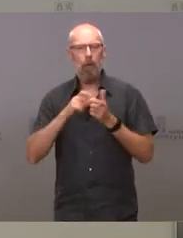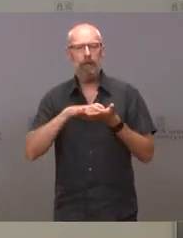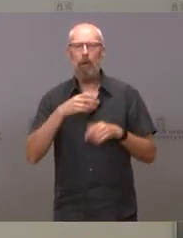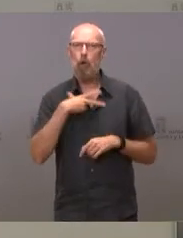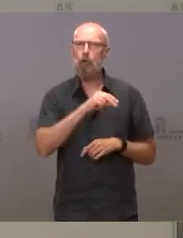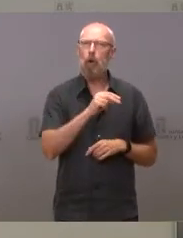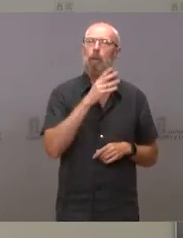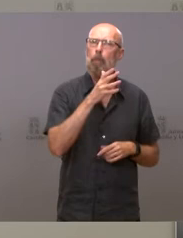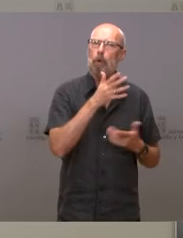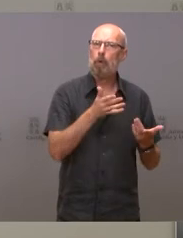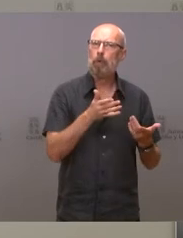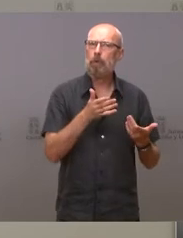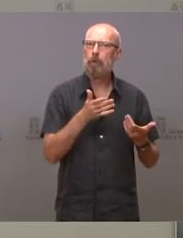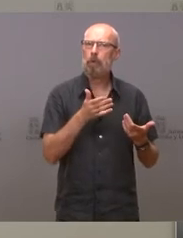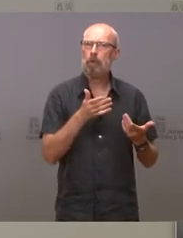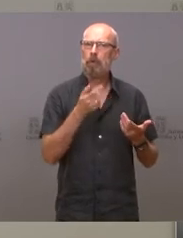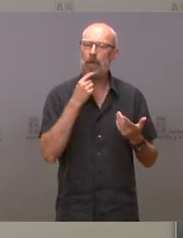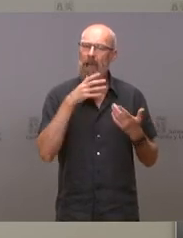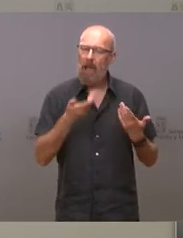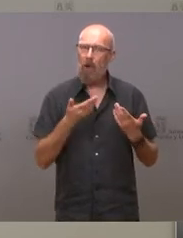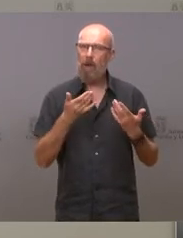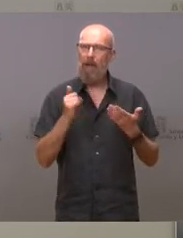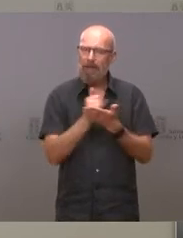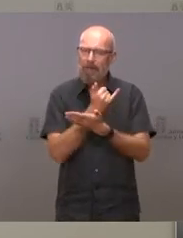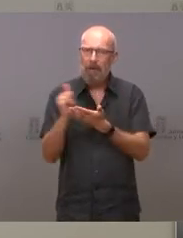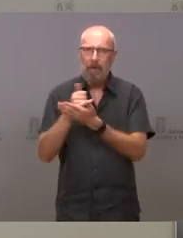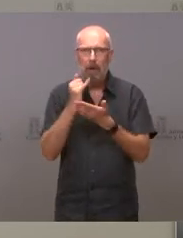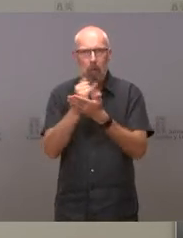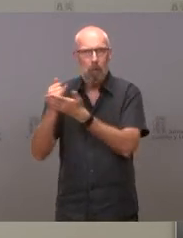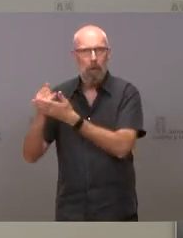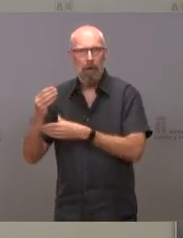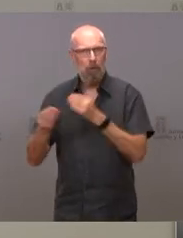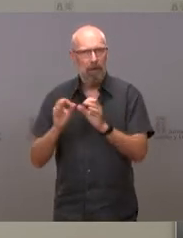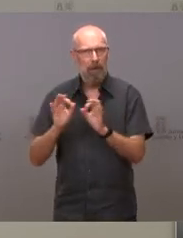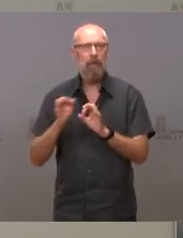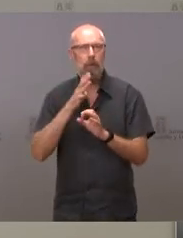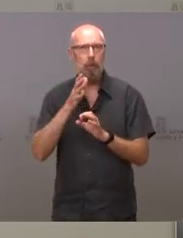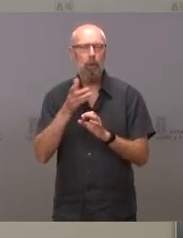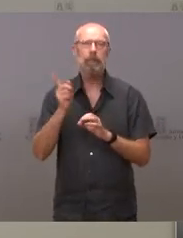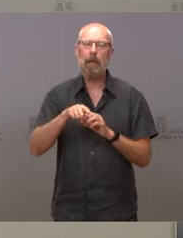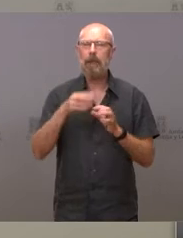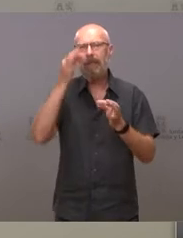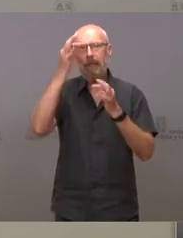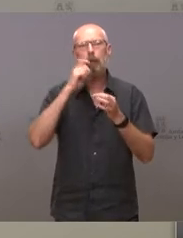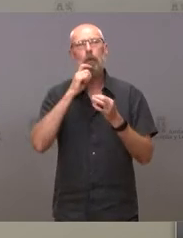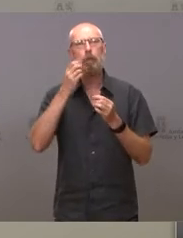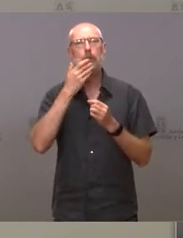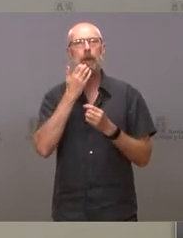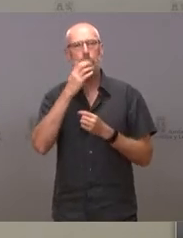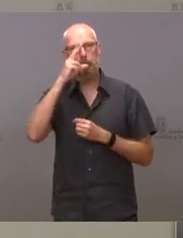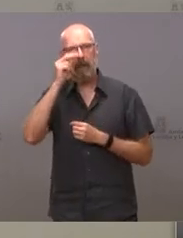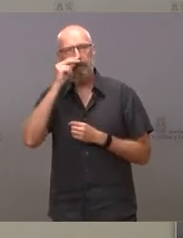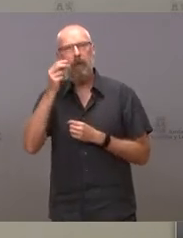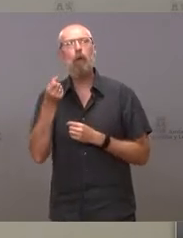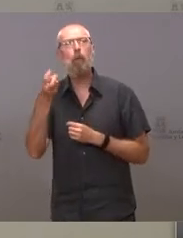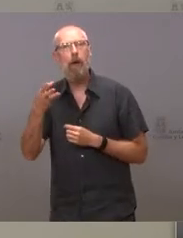ya nos están haciendo cribados en estos municipios y también los datos ahora mismo, cómo está la incidencia en Peñafiel y en estos otros municipios donde